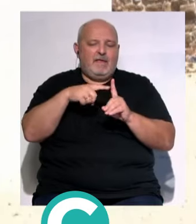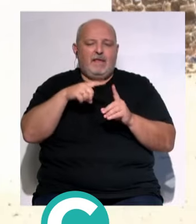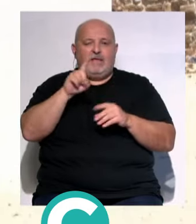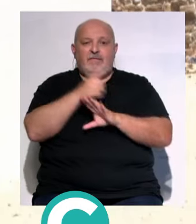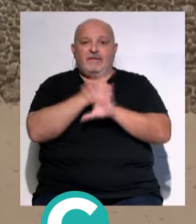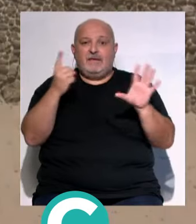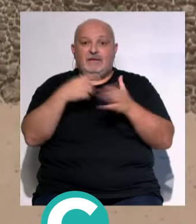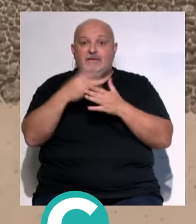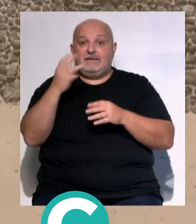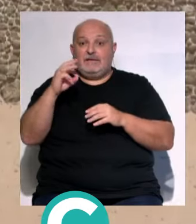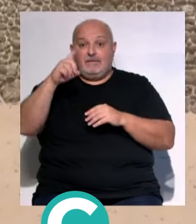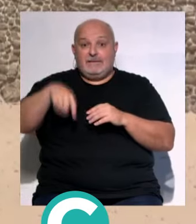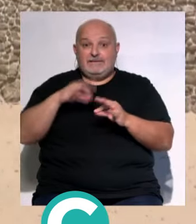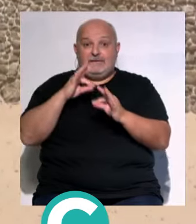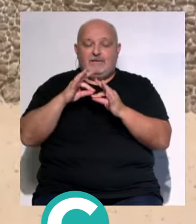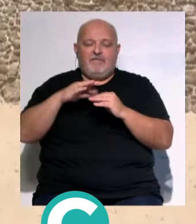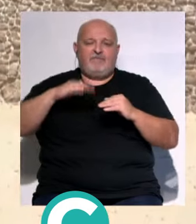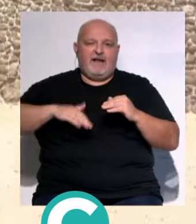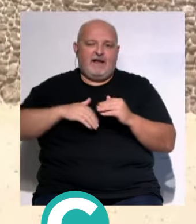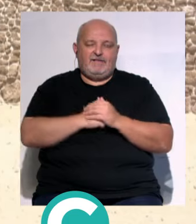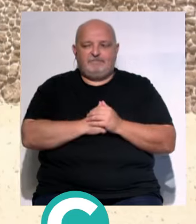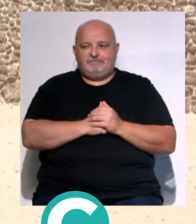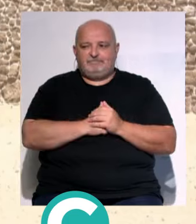16 al 30 del mismo mes, la baja.